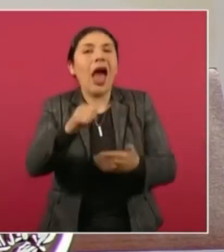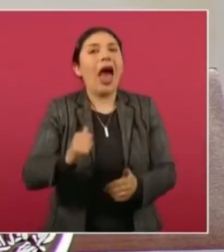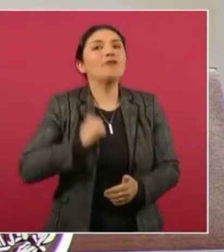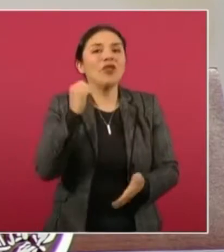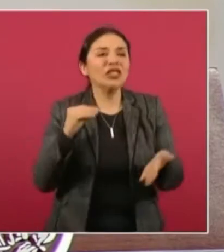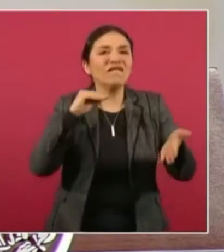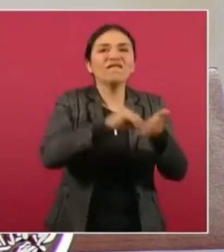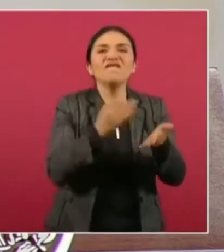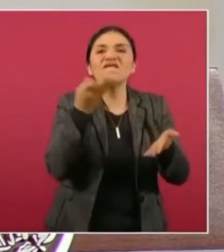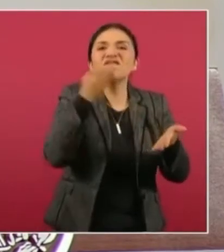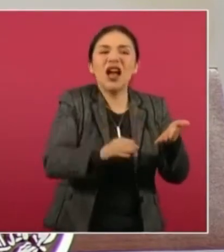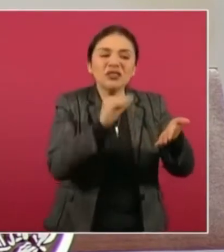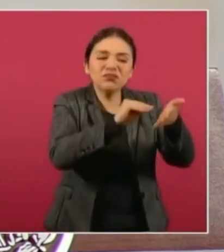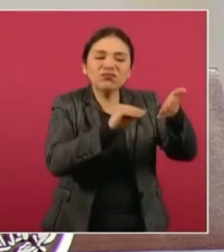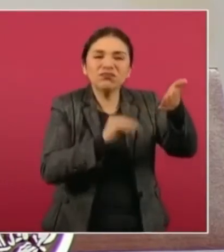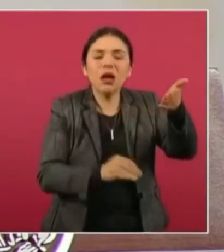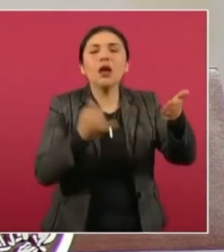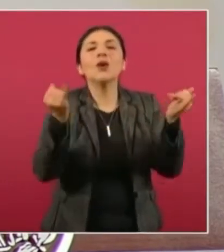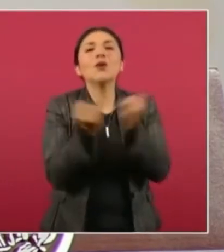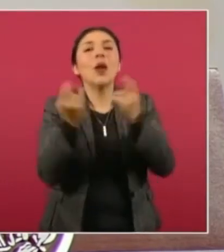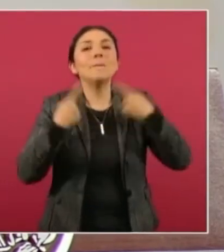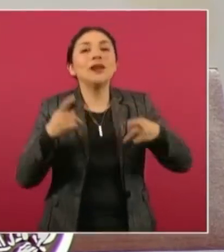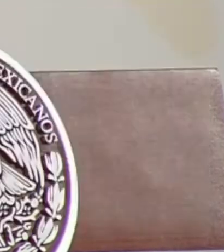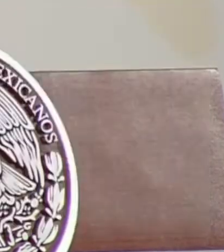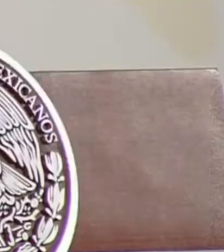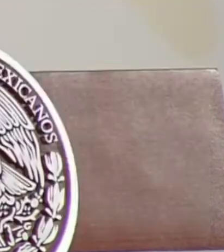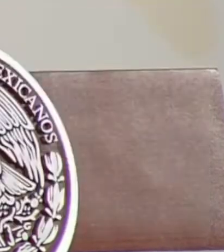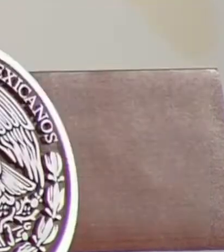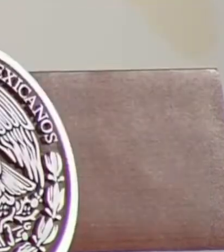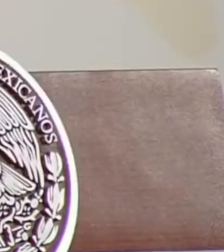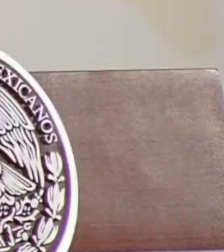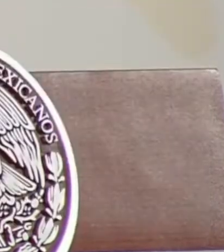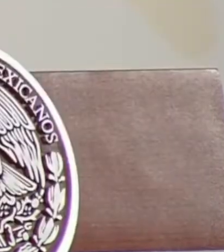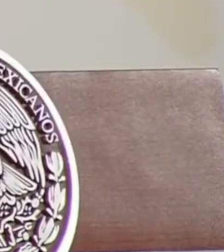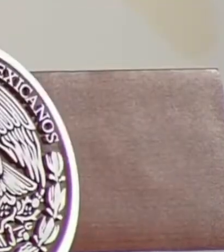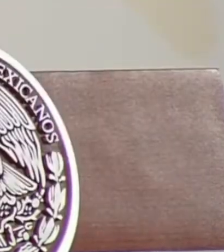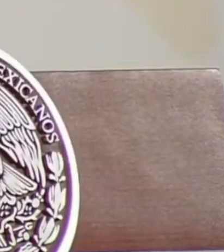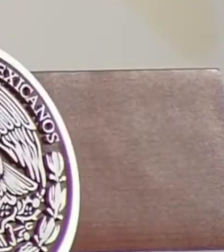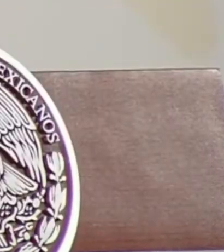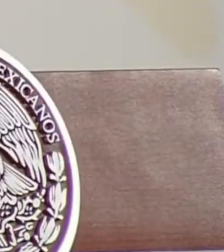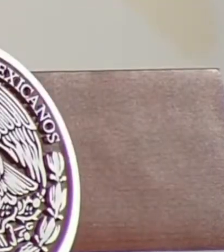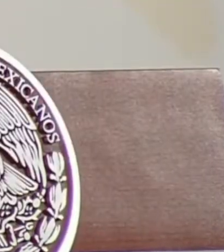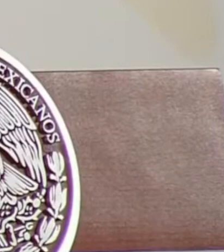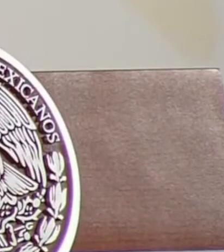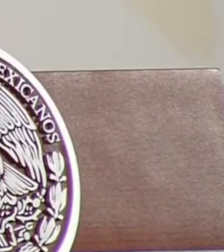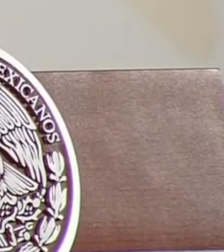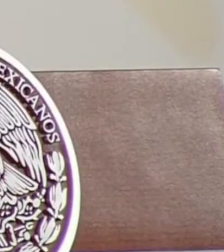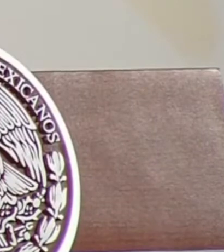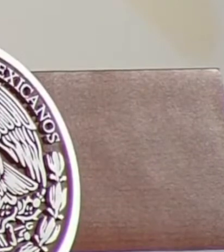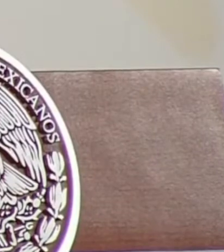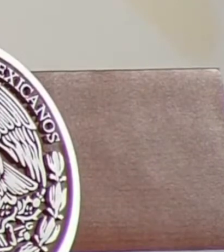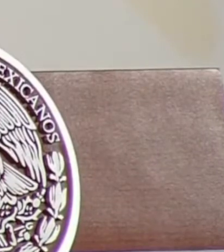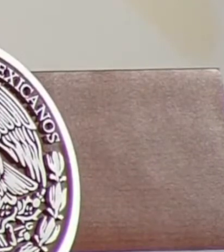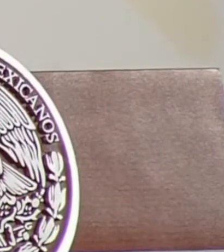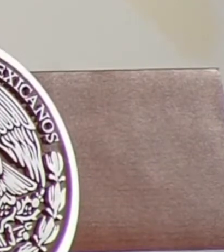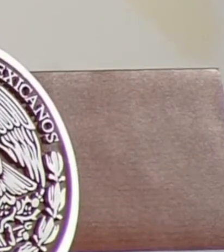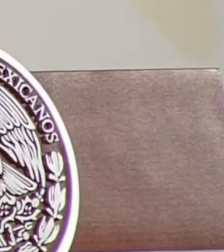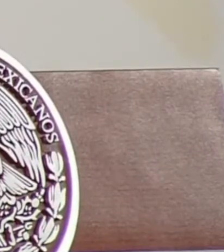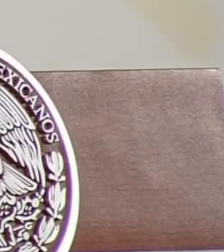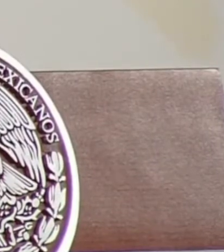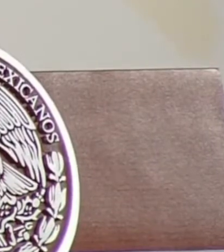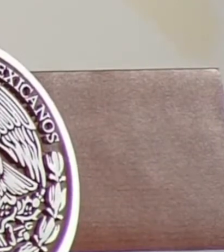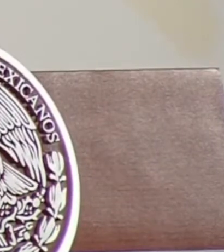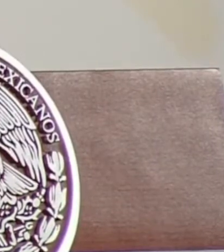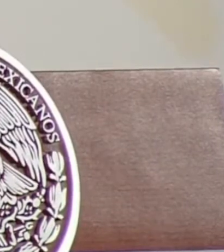falsas y también para adultos mayores. ¿Qué pasa con eso? Por ejemplo, nosotros nada más para que tengan una dimensión, porque